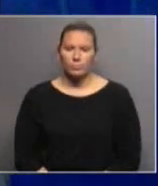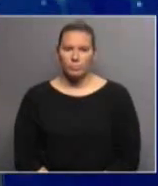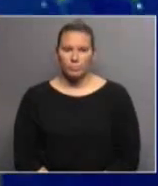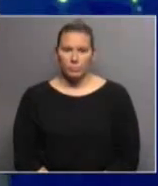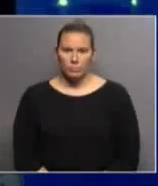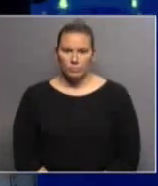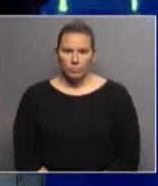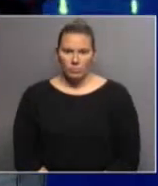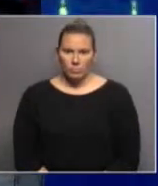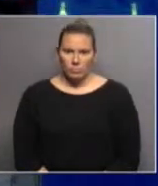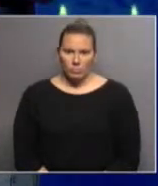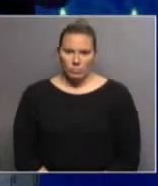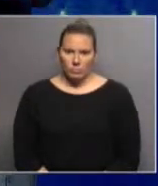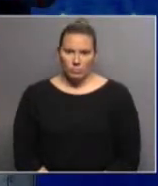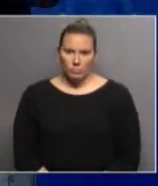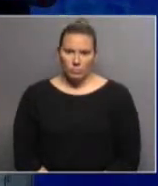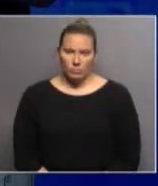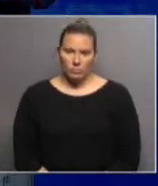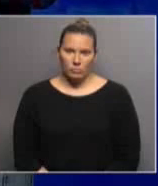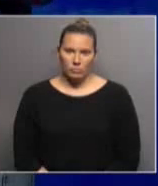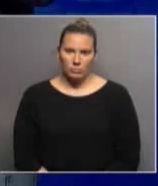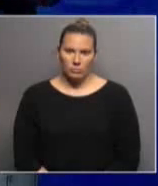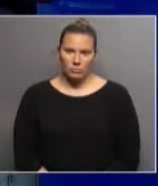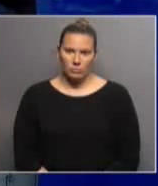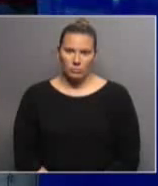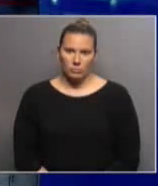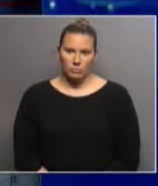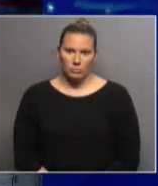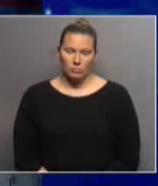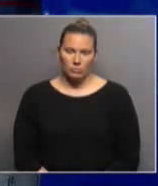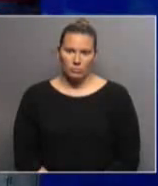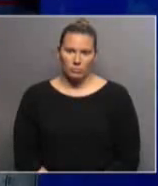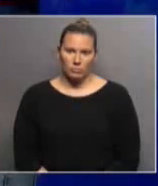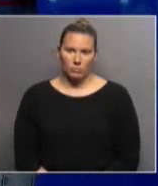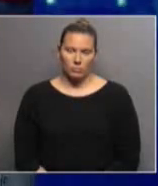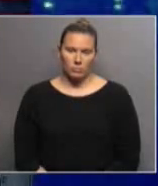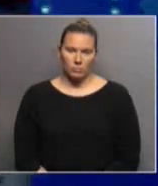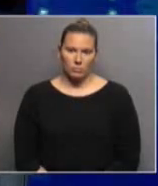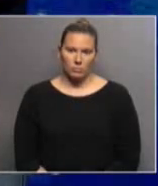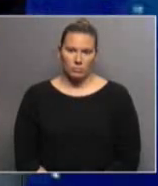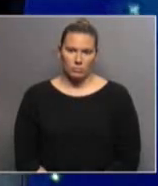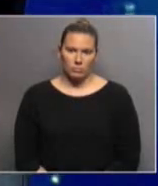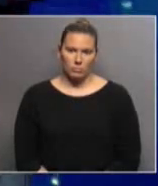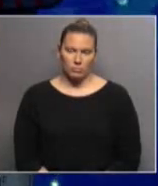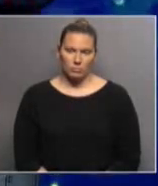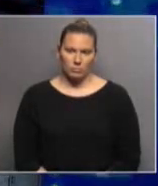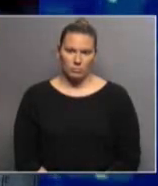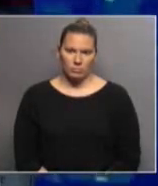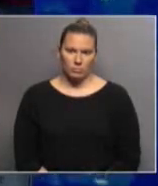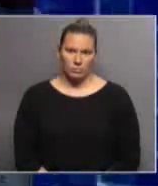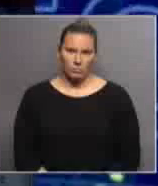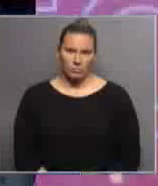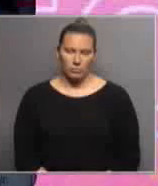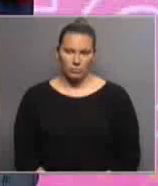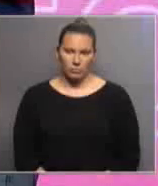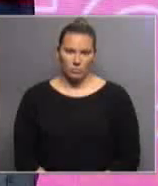Sí. En realidad, la comunidad sorda que no sepa la lengua de señas como